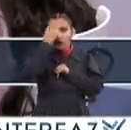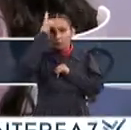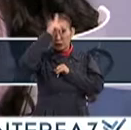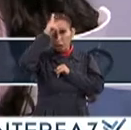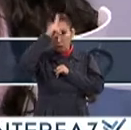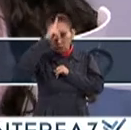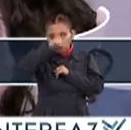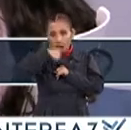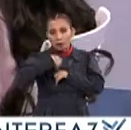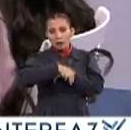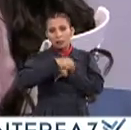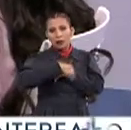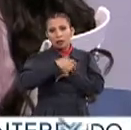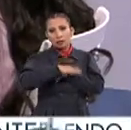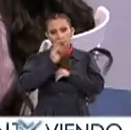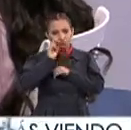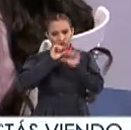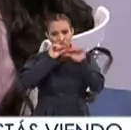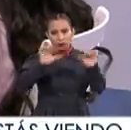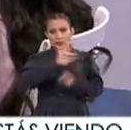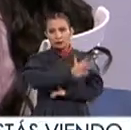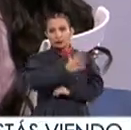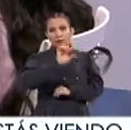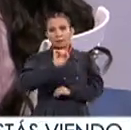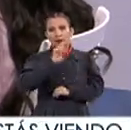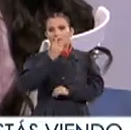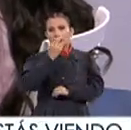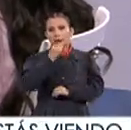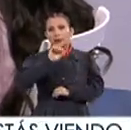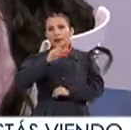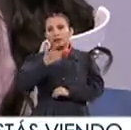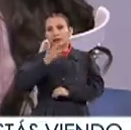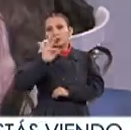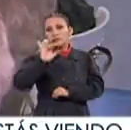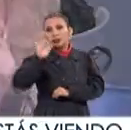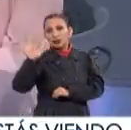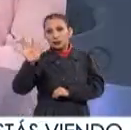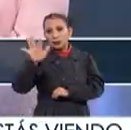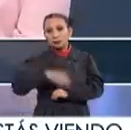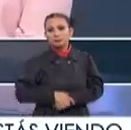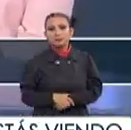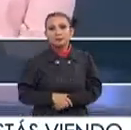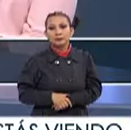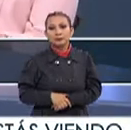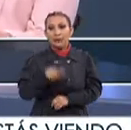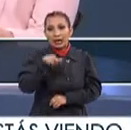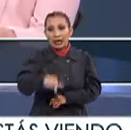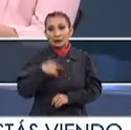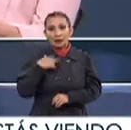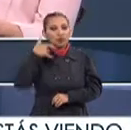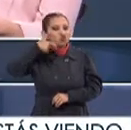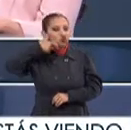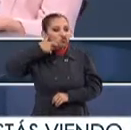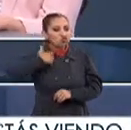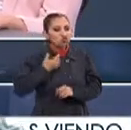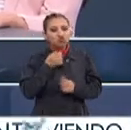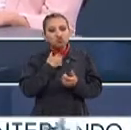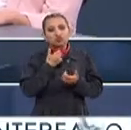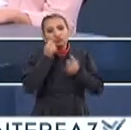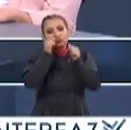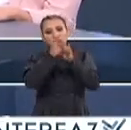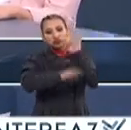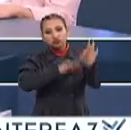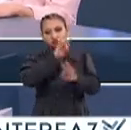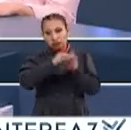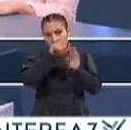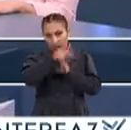Psicología El número entiendo que va a aparecer Pero es el 50-25-28-55 Que es el conmutador de atención virtual Que